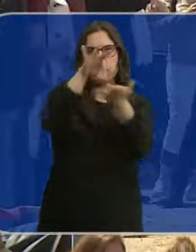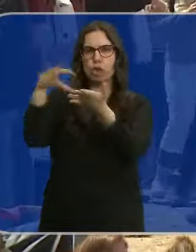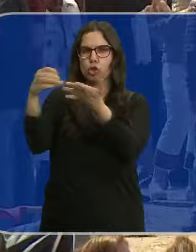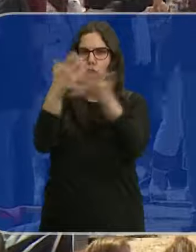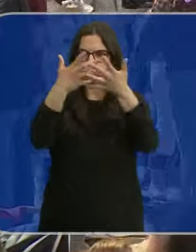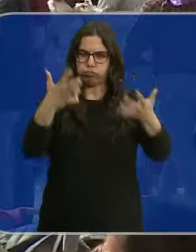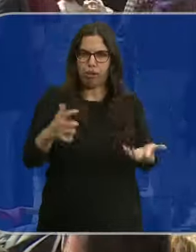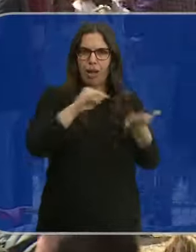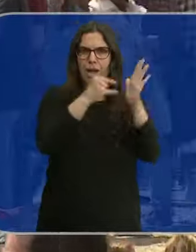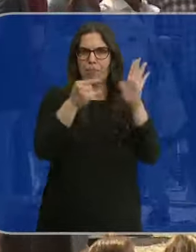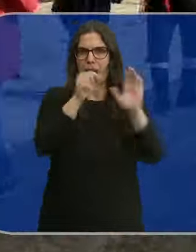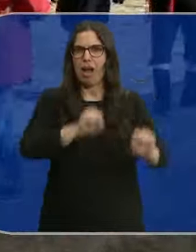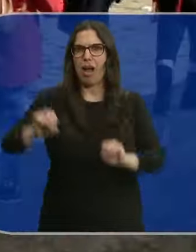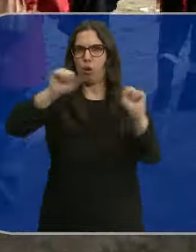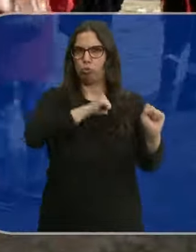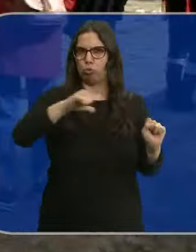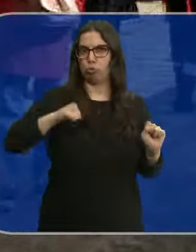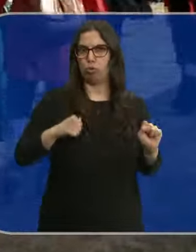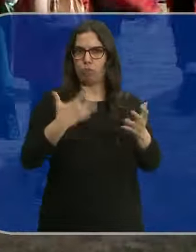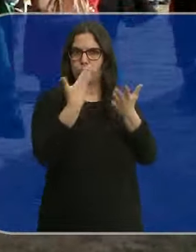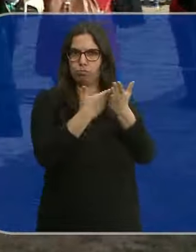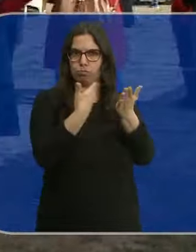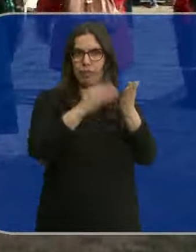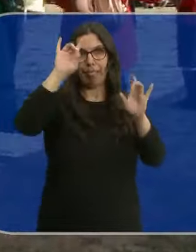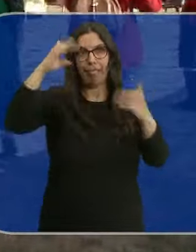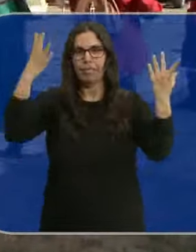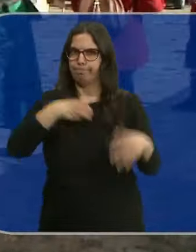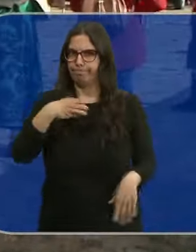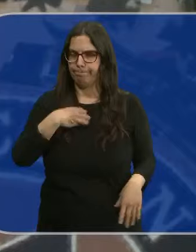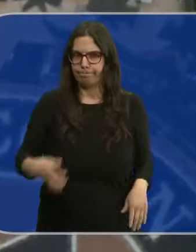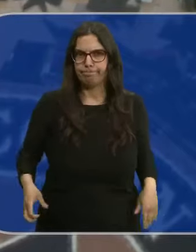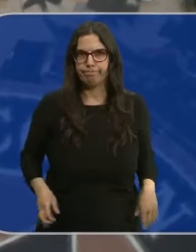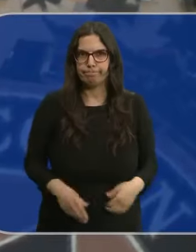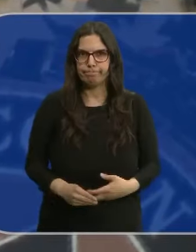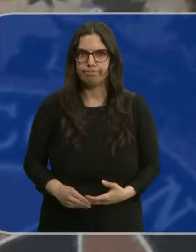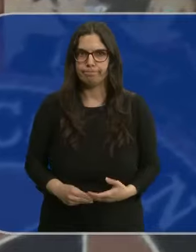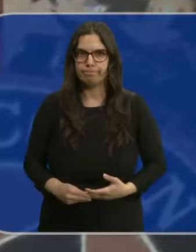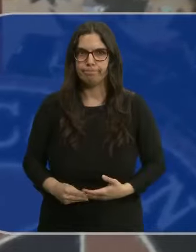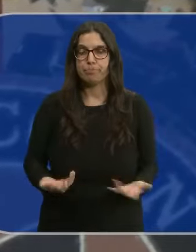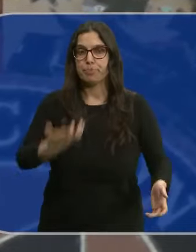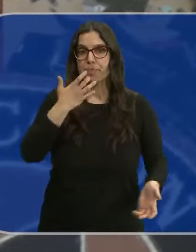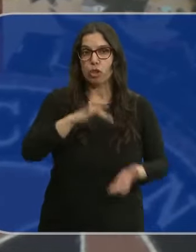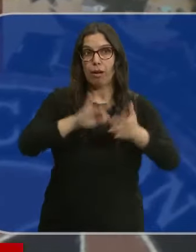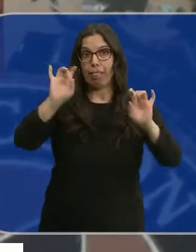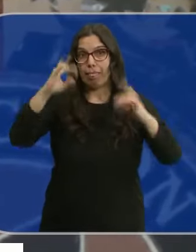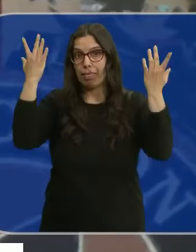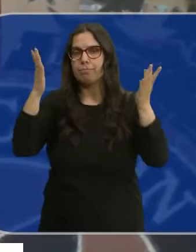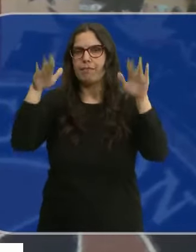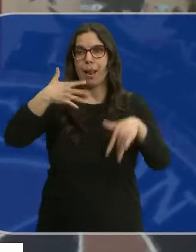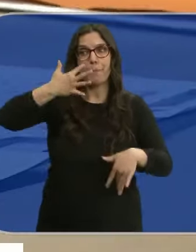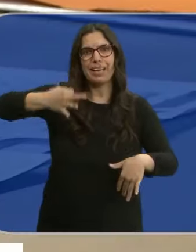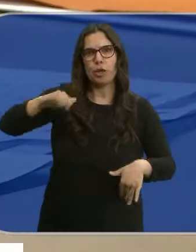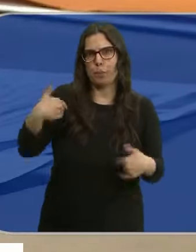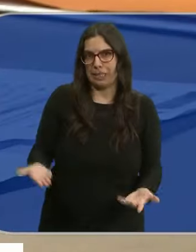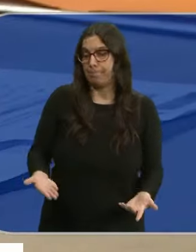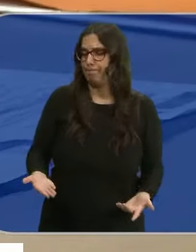escrito en el plan de autoprotección. Nada puede quedar bajo la improvisación. Cuando dejamos a la improvisación, el riesgo es